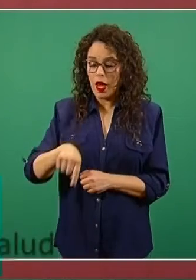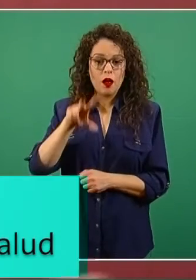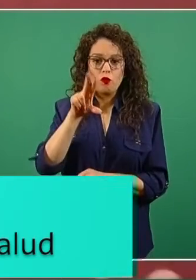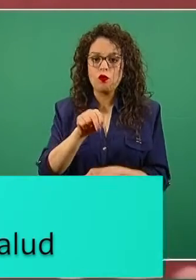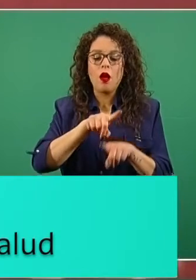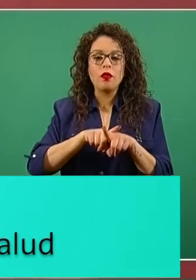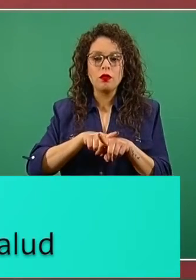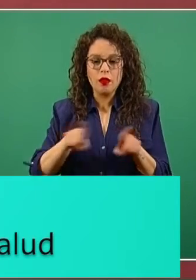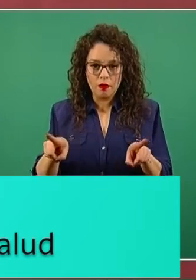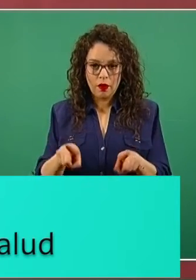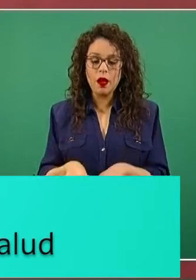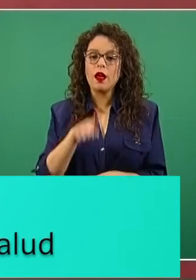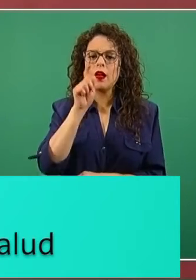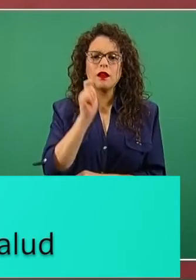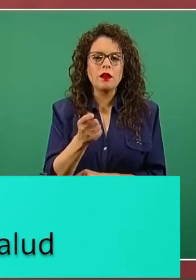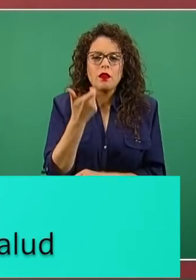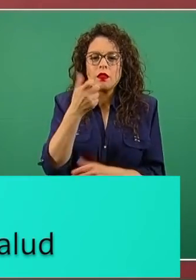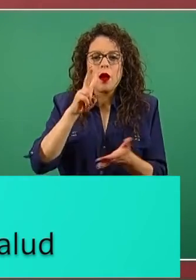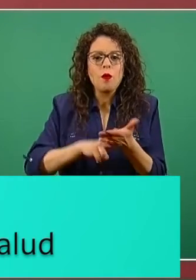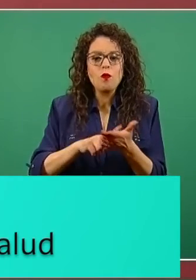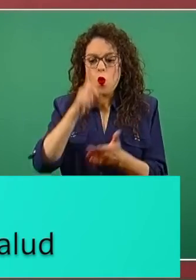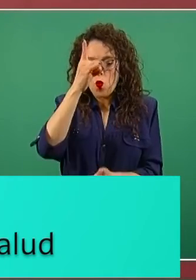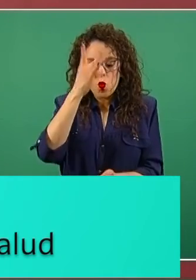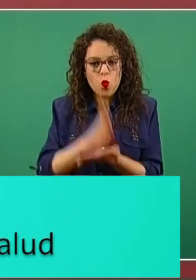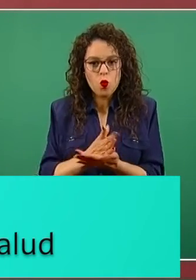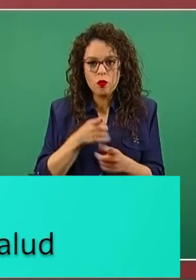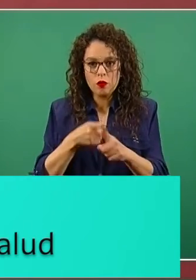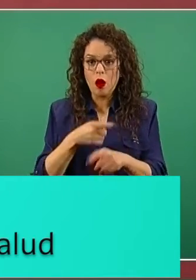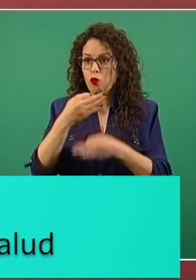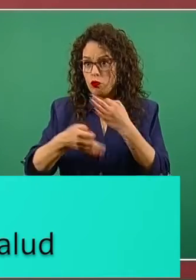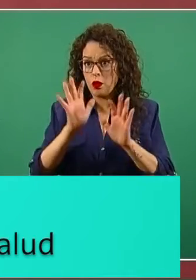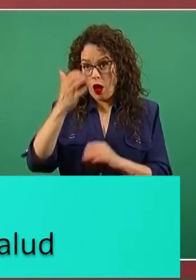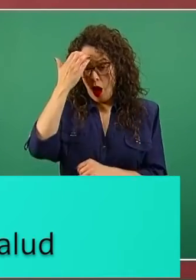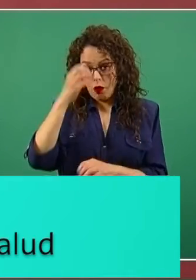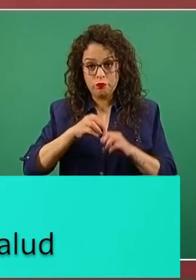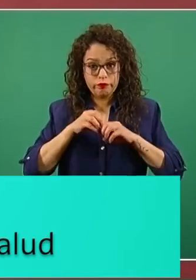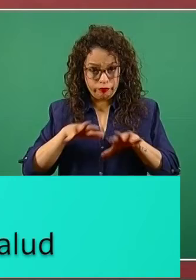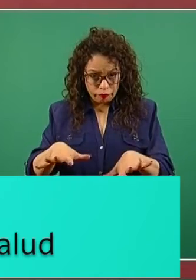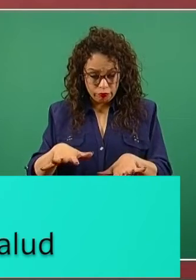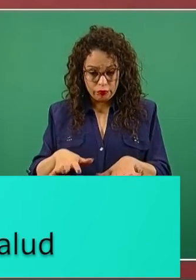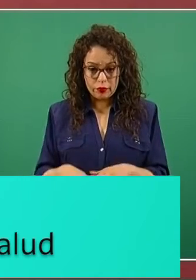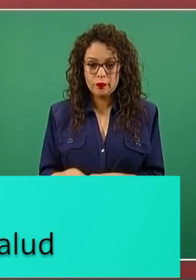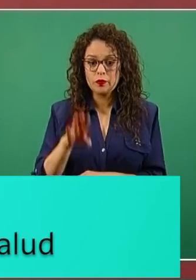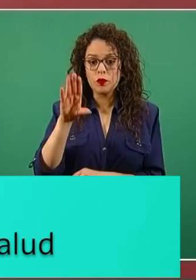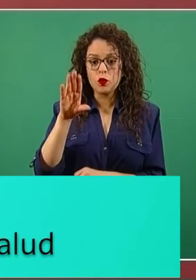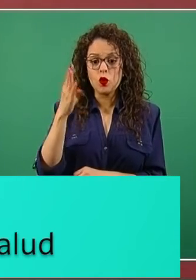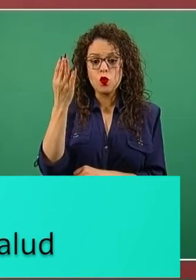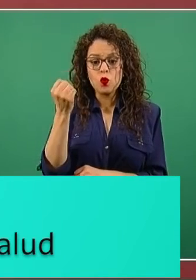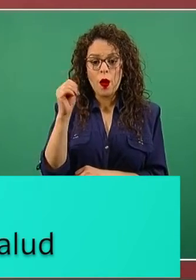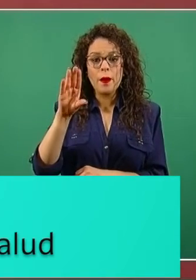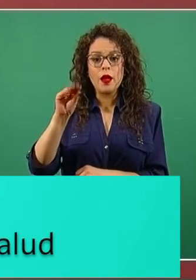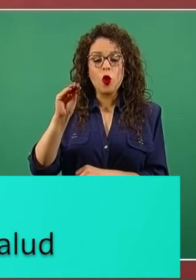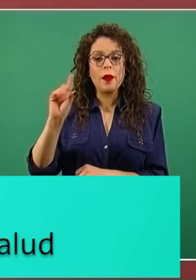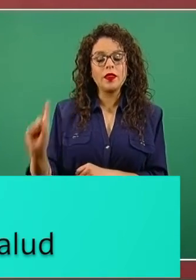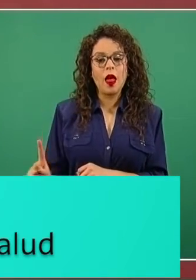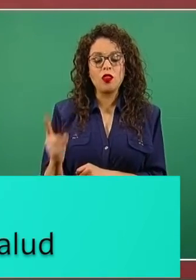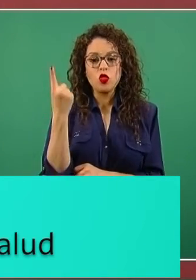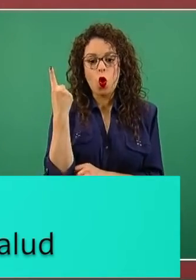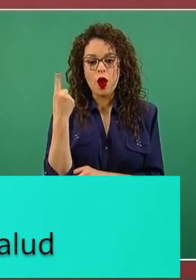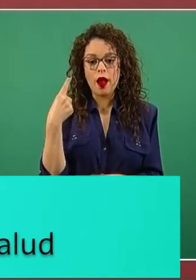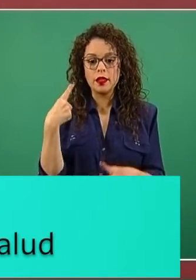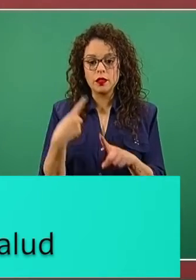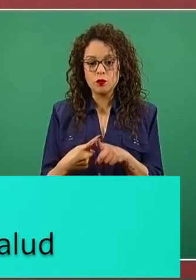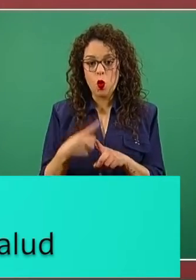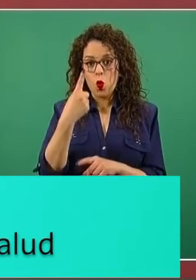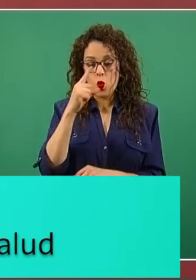un precio fijo que además es de conocimiento público, por lo cual lo puedo decir que es de 9.90 dólares por